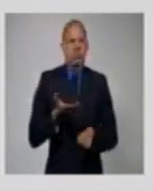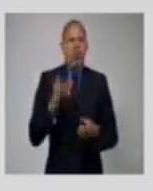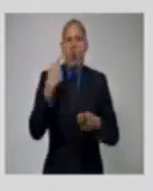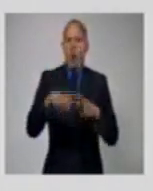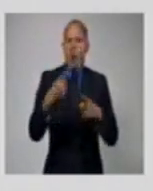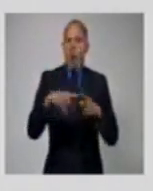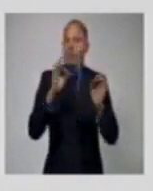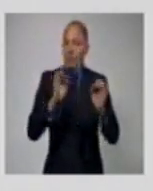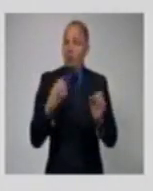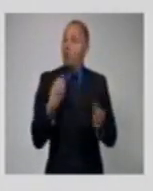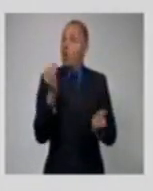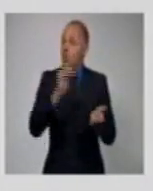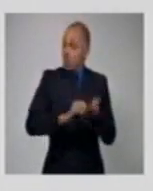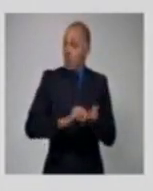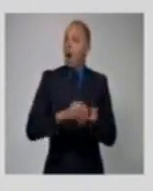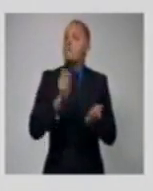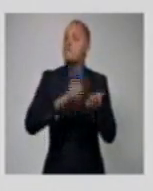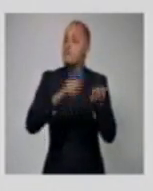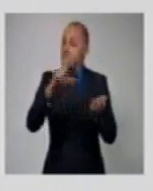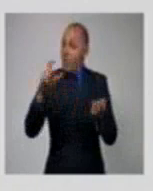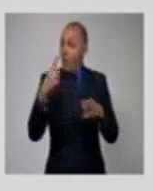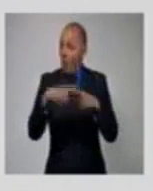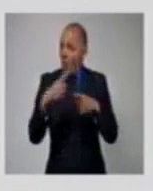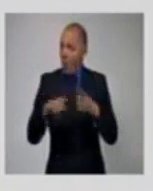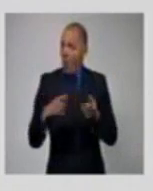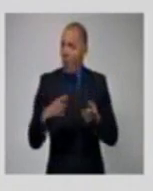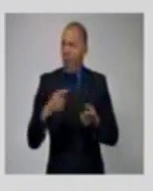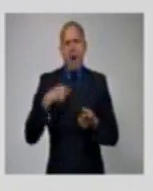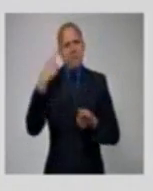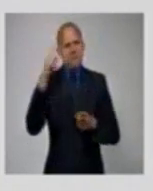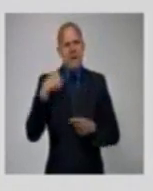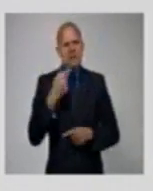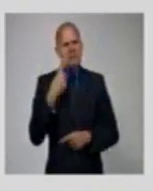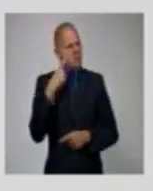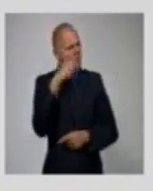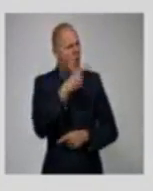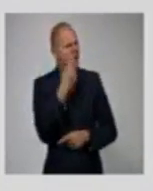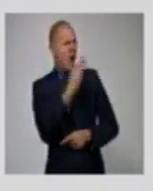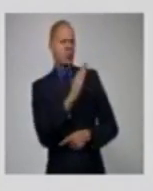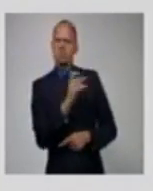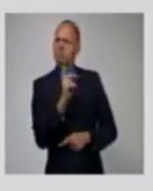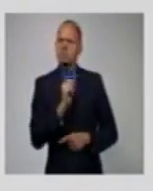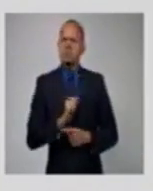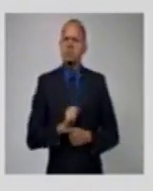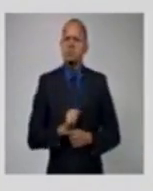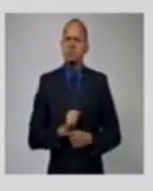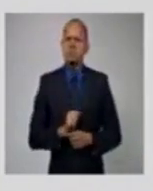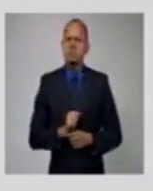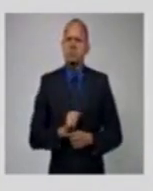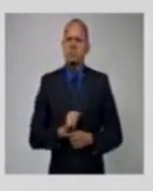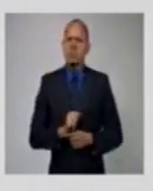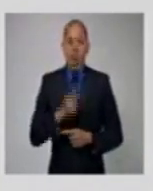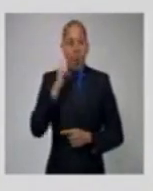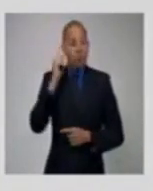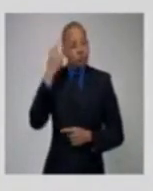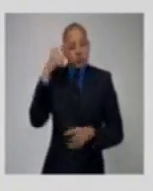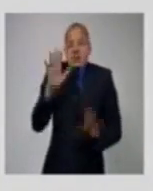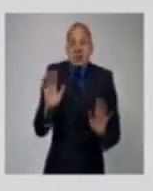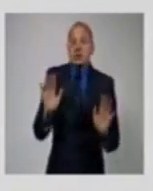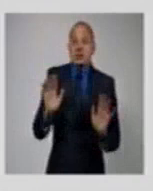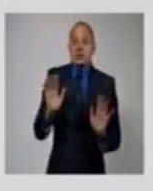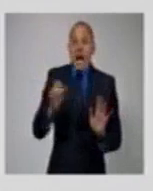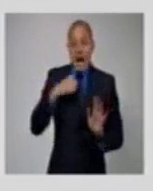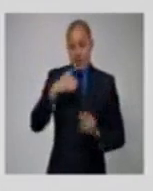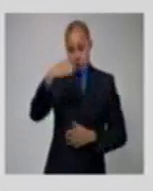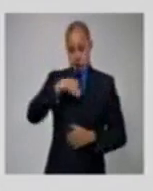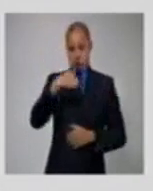partido. Y no los juzgo, ni por un minuto, porque yo mismo no sabría cómo hubiese actuado ante un provocador que me mete